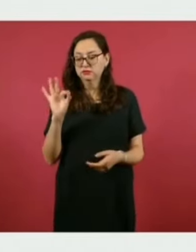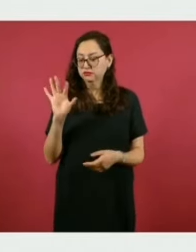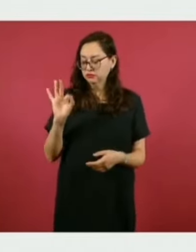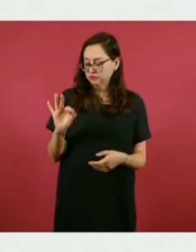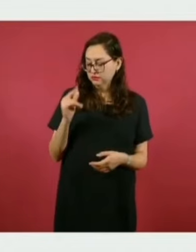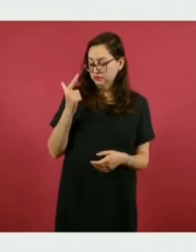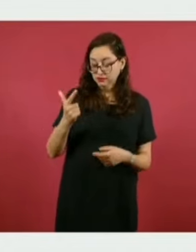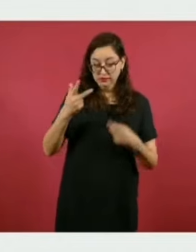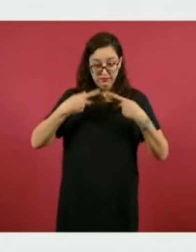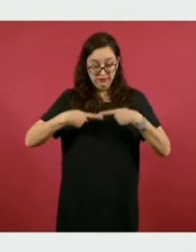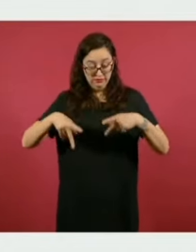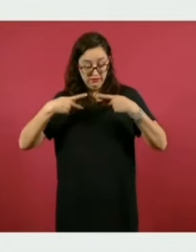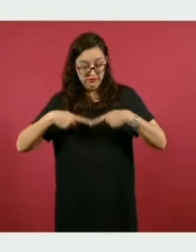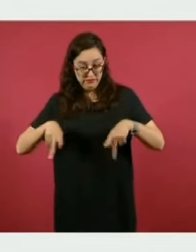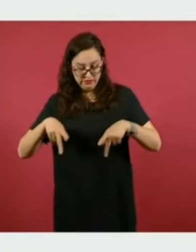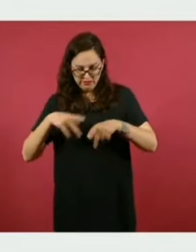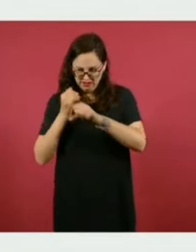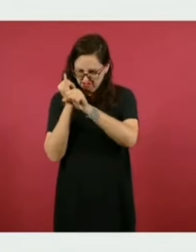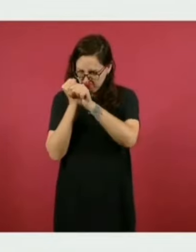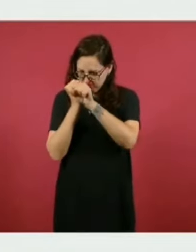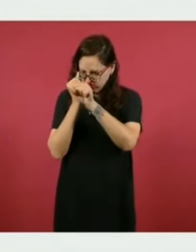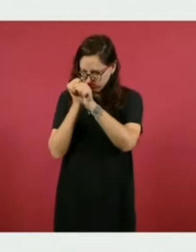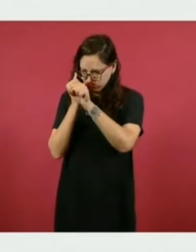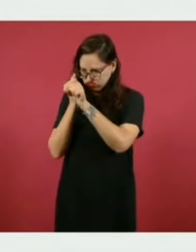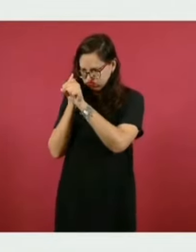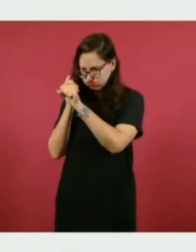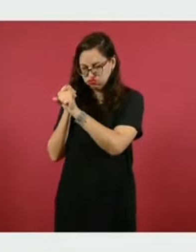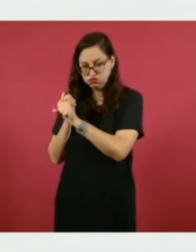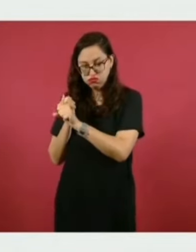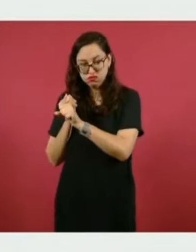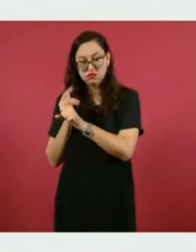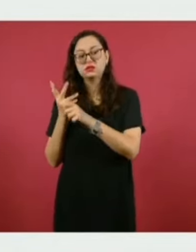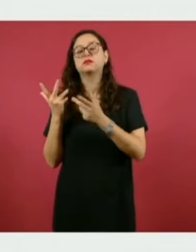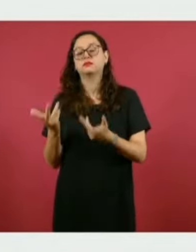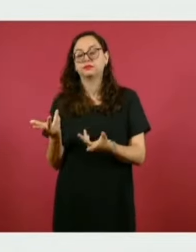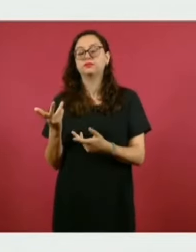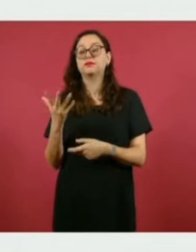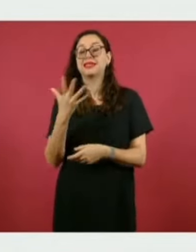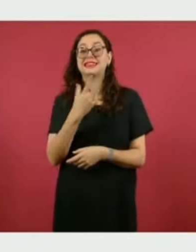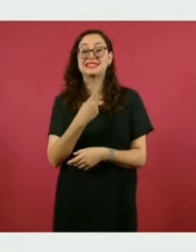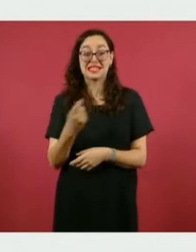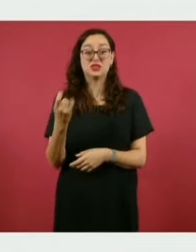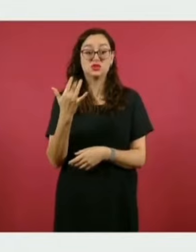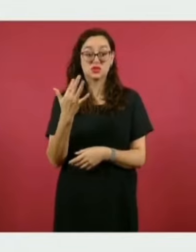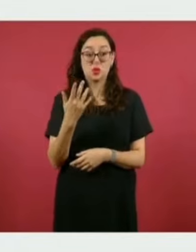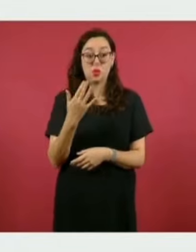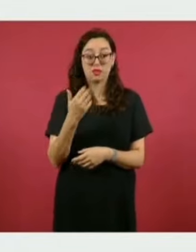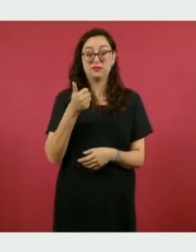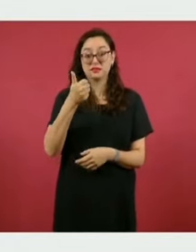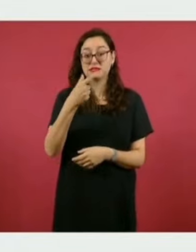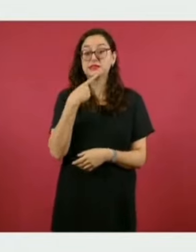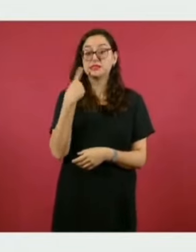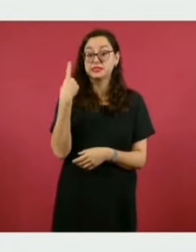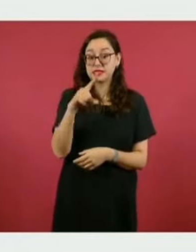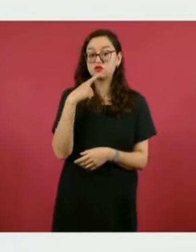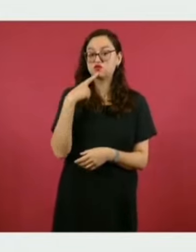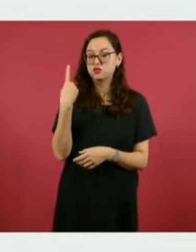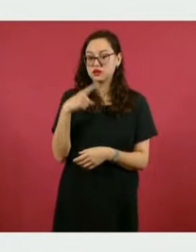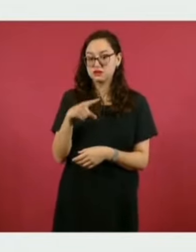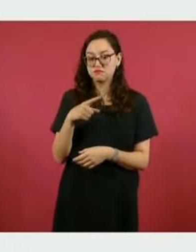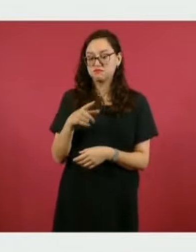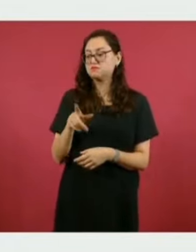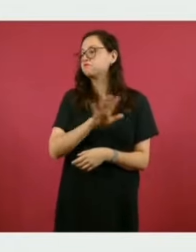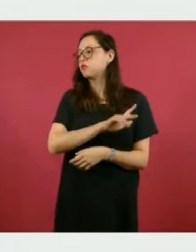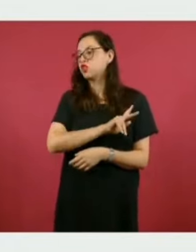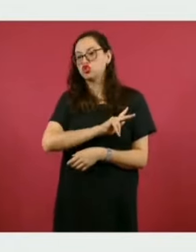investigadas a partir de estas 156 denuncias y se obtuvo una orden de aprehensión por